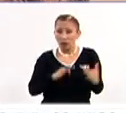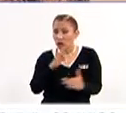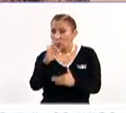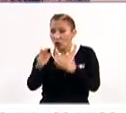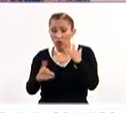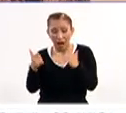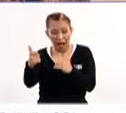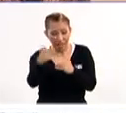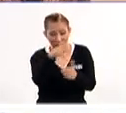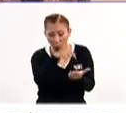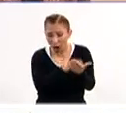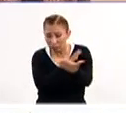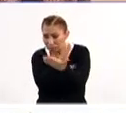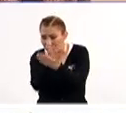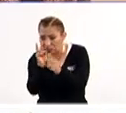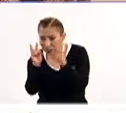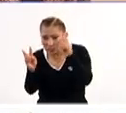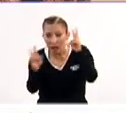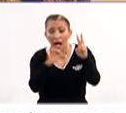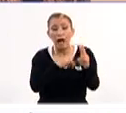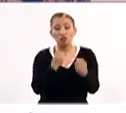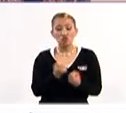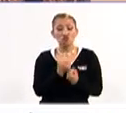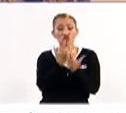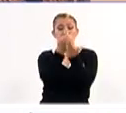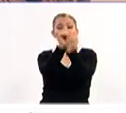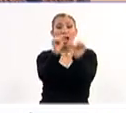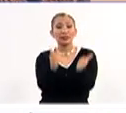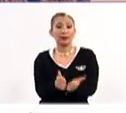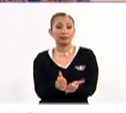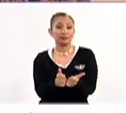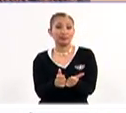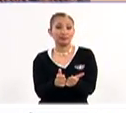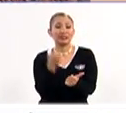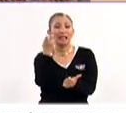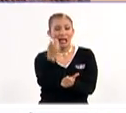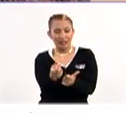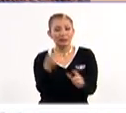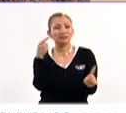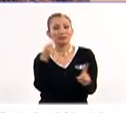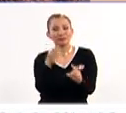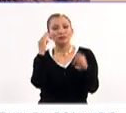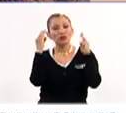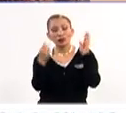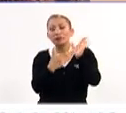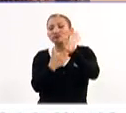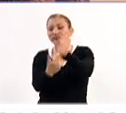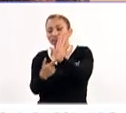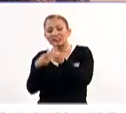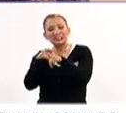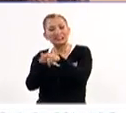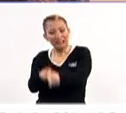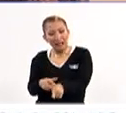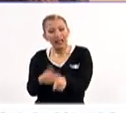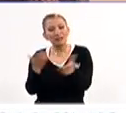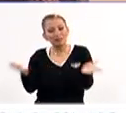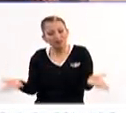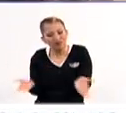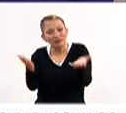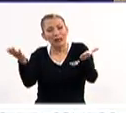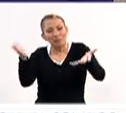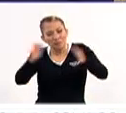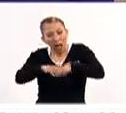cada lugar en donde tú veas, hay una manifestación artística. Ese es el propósito del museo, seguir alimentando, seguir